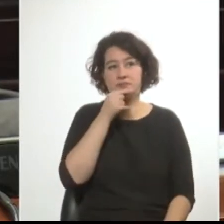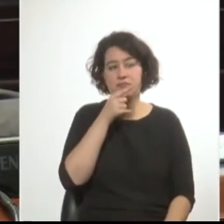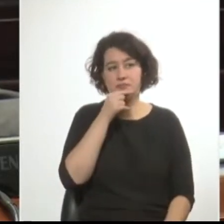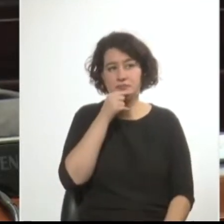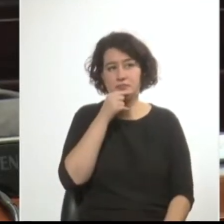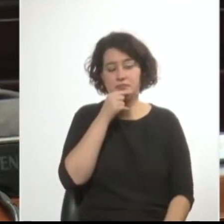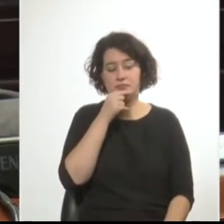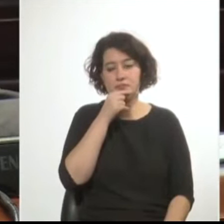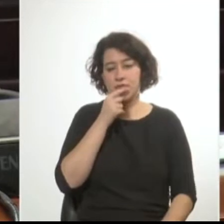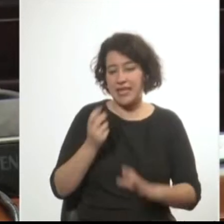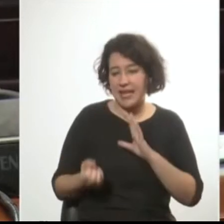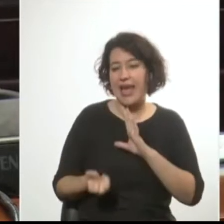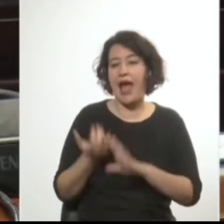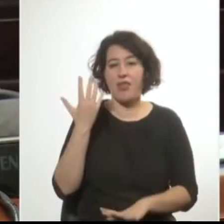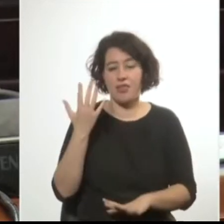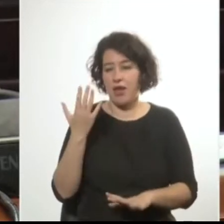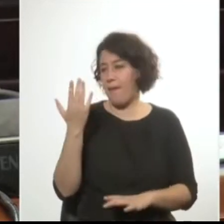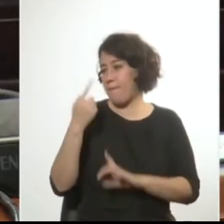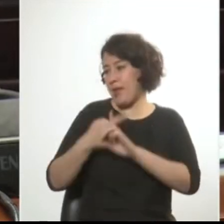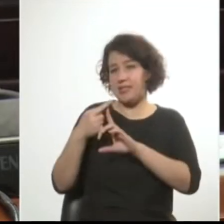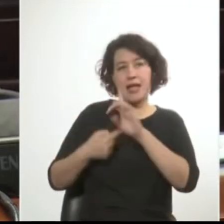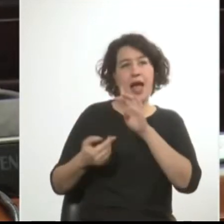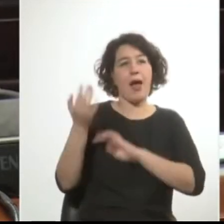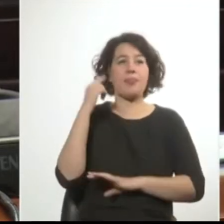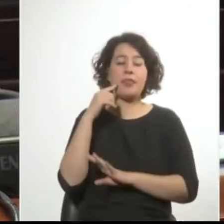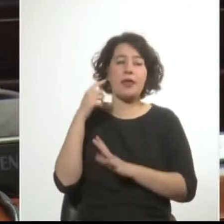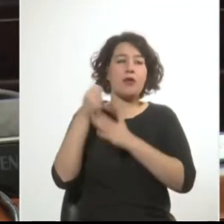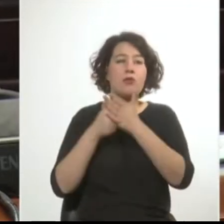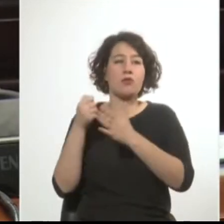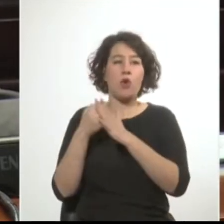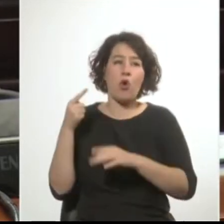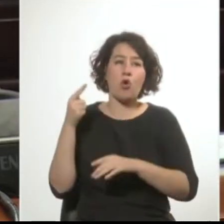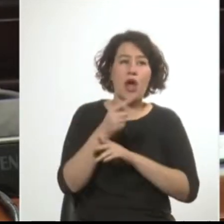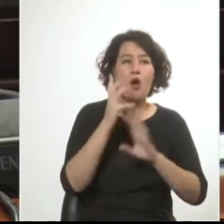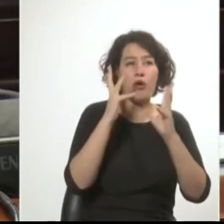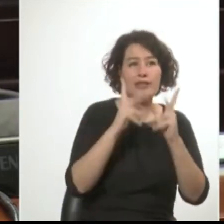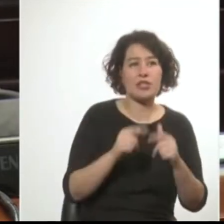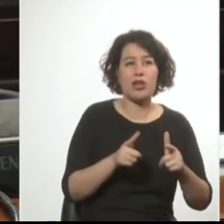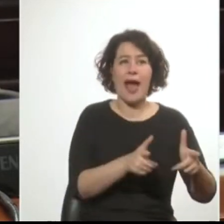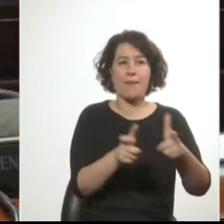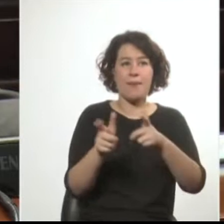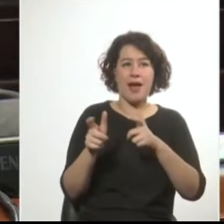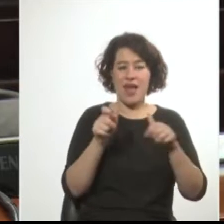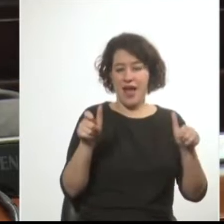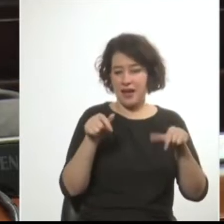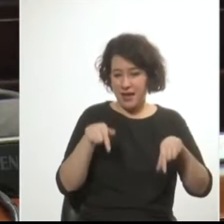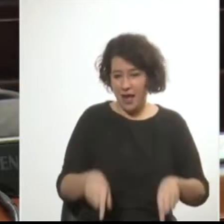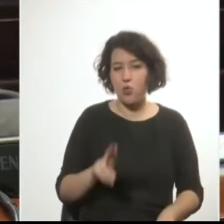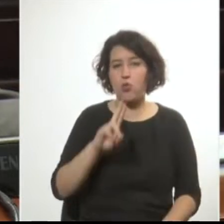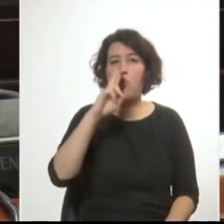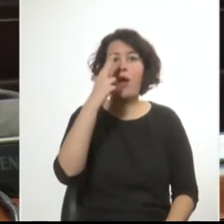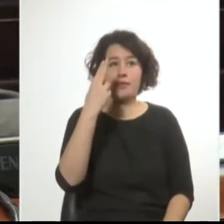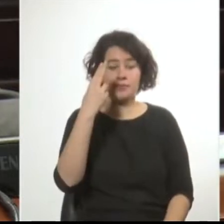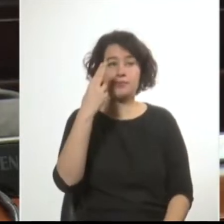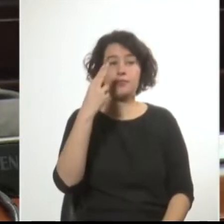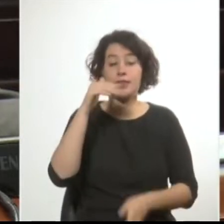policiales creada hacía unos meses para combatir a las organizaciones armadas que actuaban en nuestro país. Y en